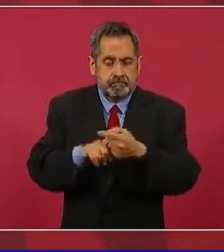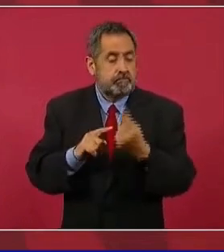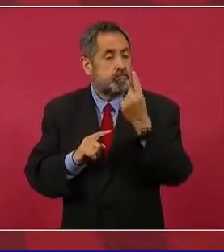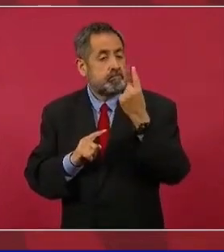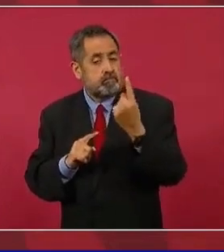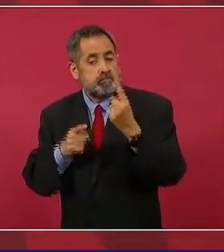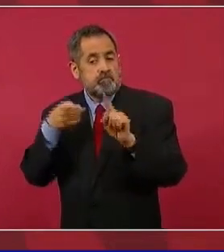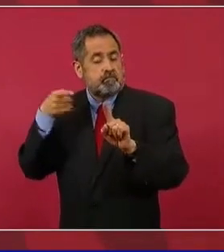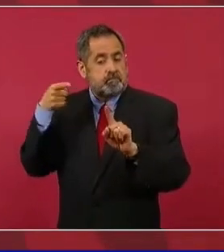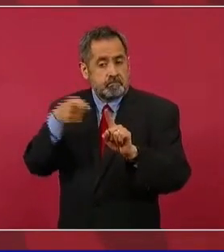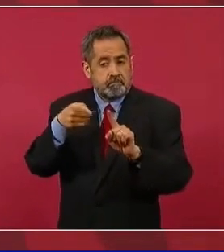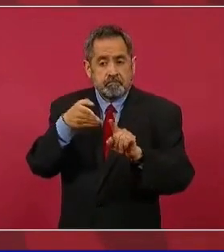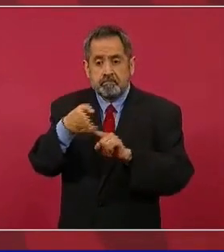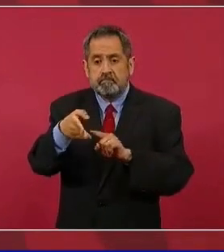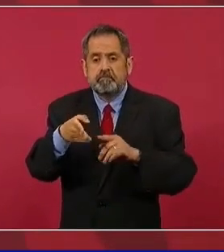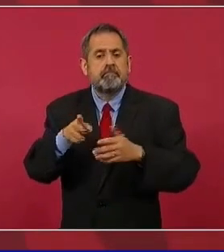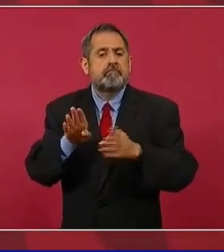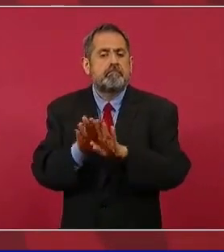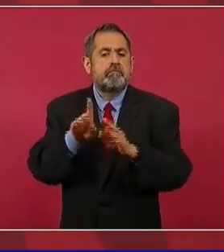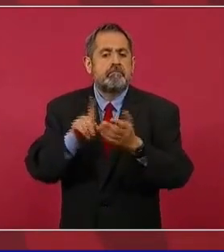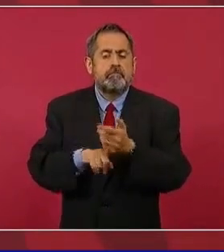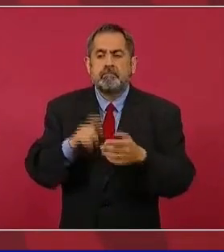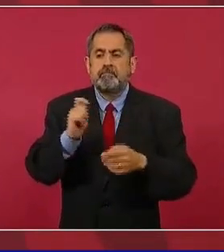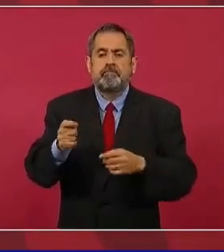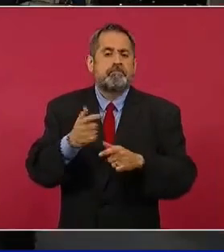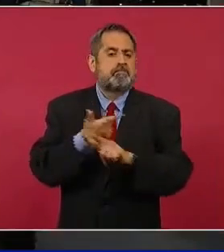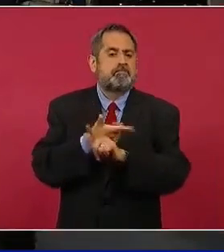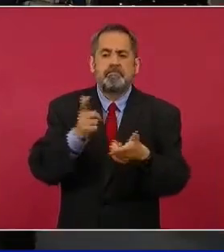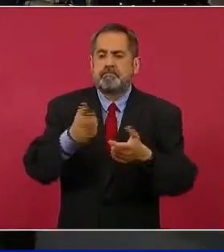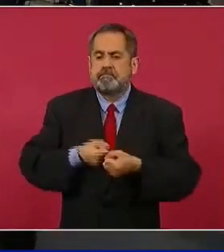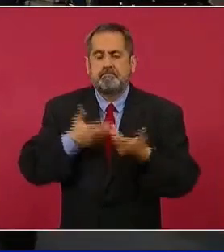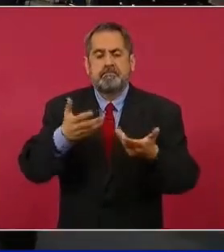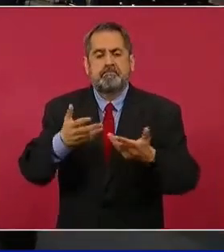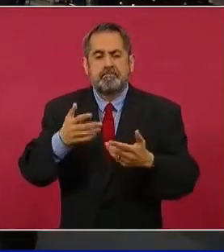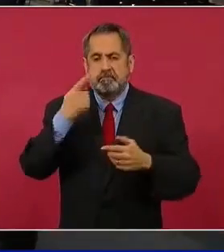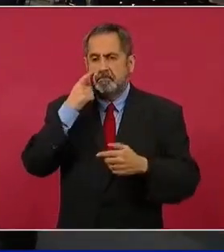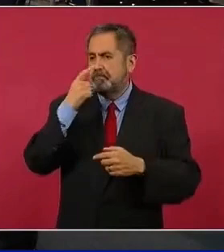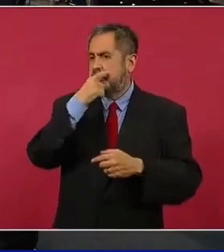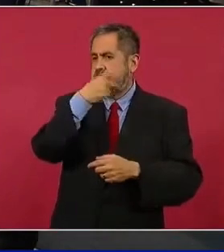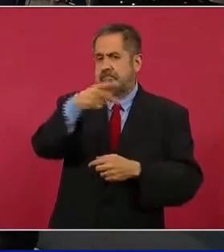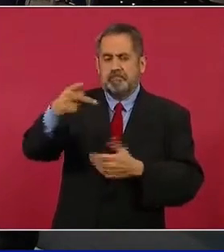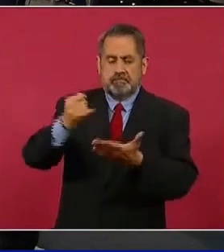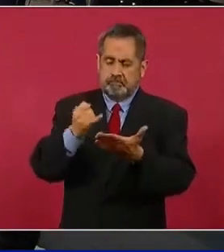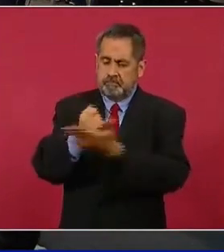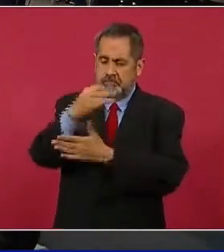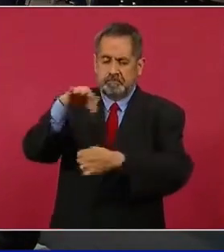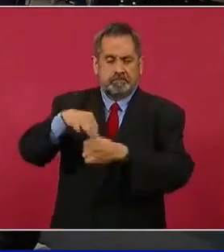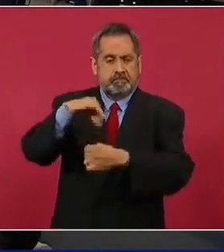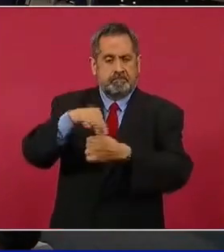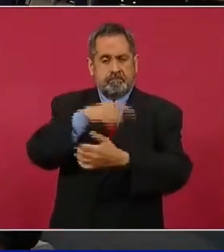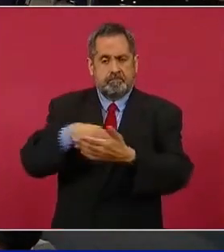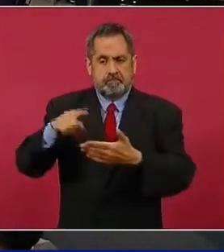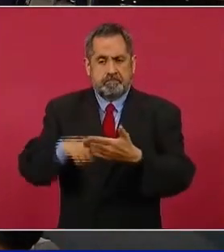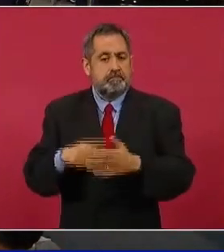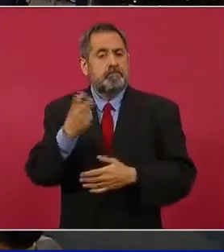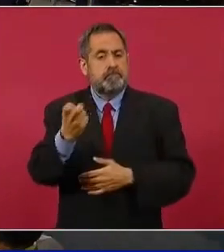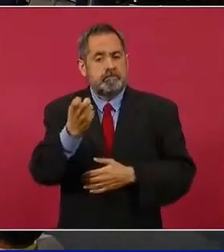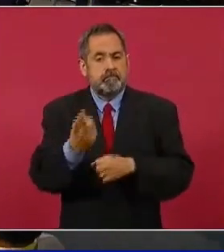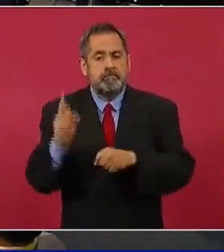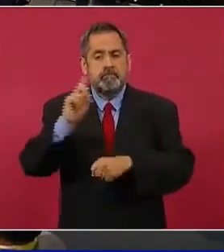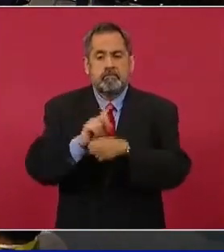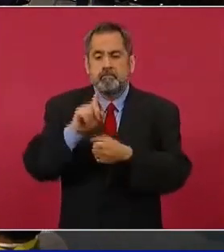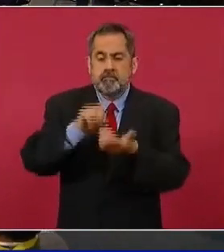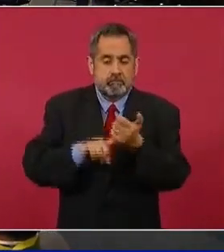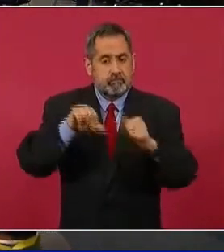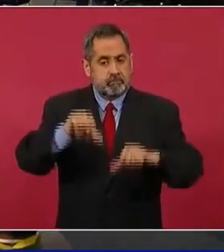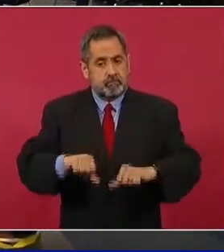ejes fundamentales es garantizar la libertad y la democracia sindical. Por eso el día de hoy iniciamos